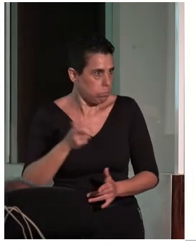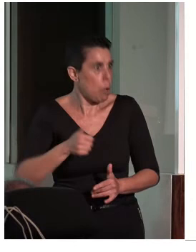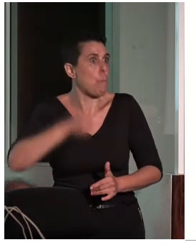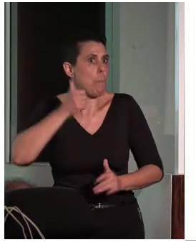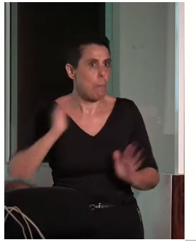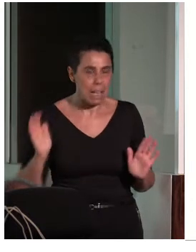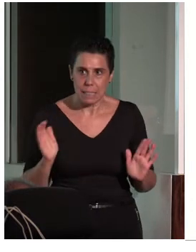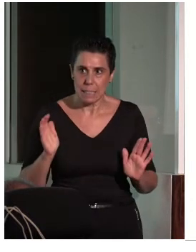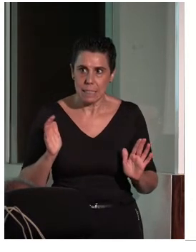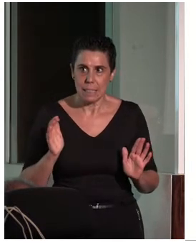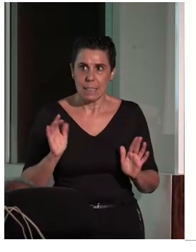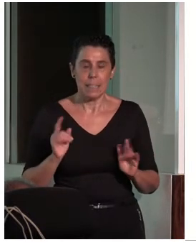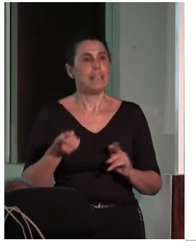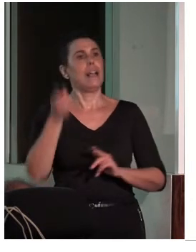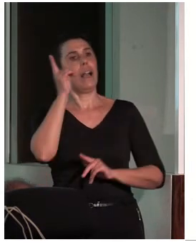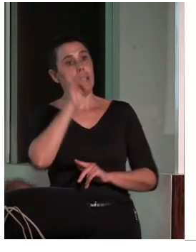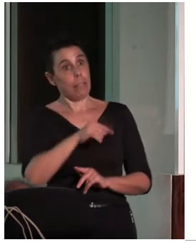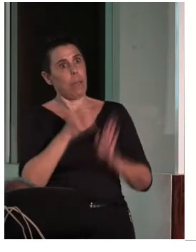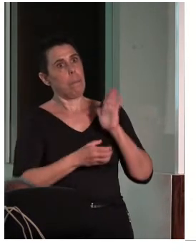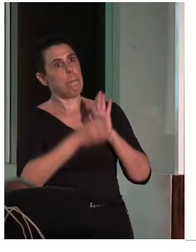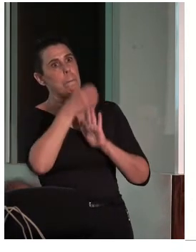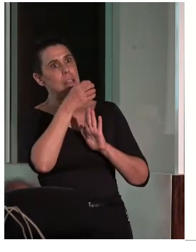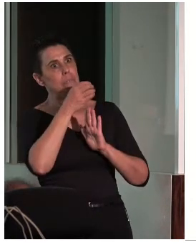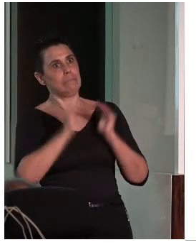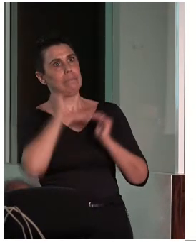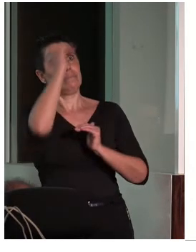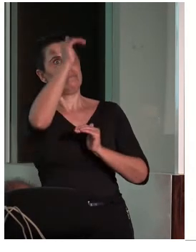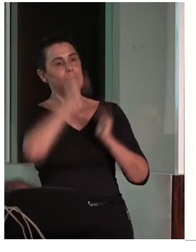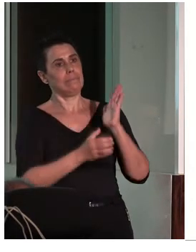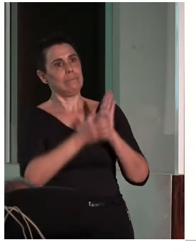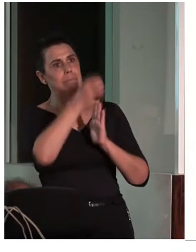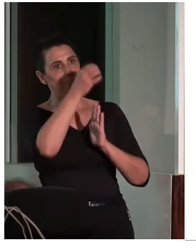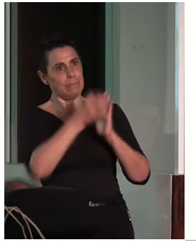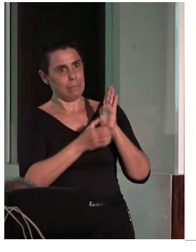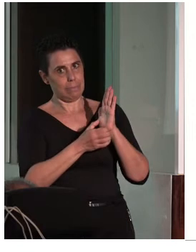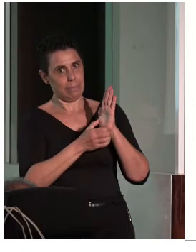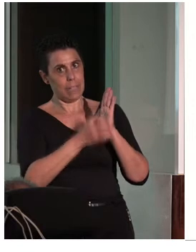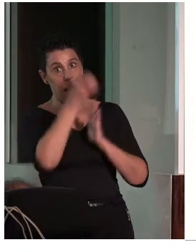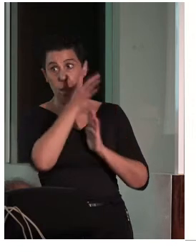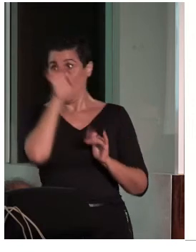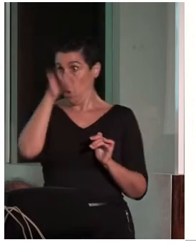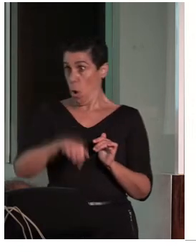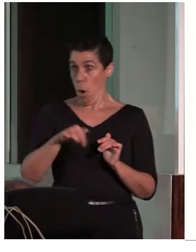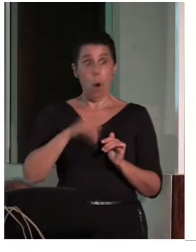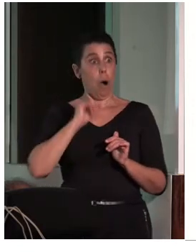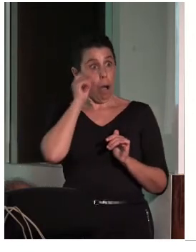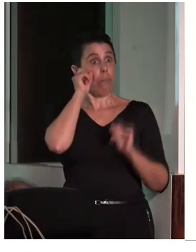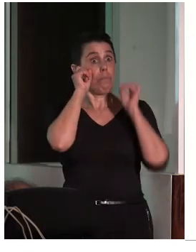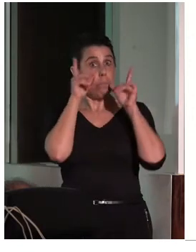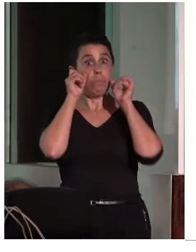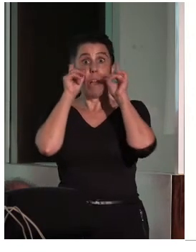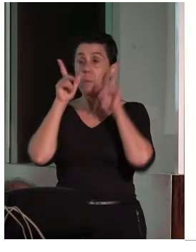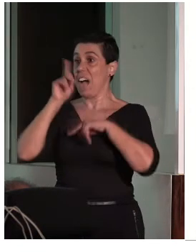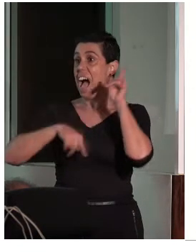Y en el cambio de plano, los ascensores. Hoy hemos visto que hay personas con discapacidad que no han podido